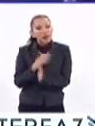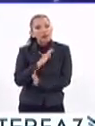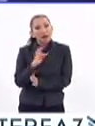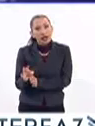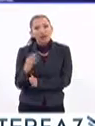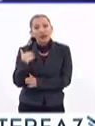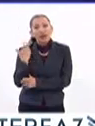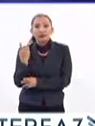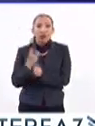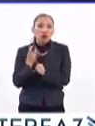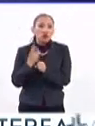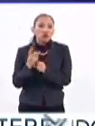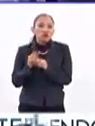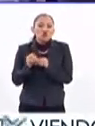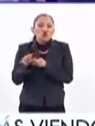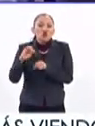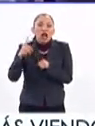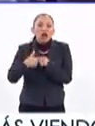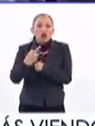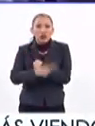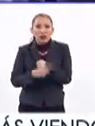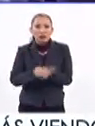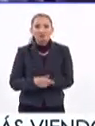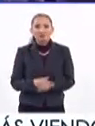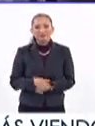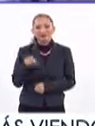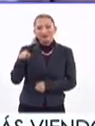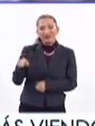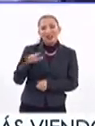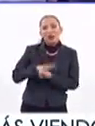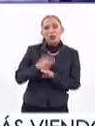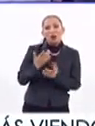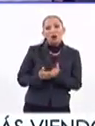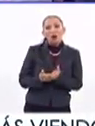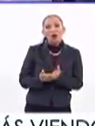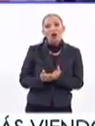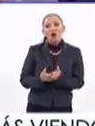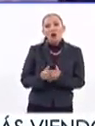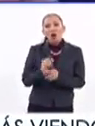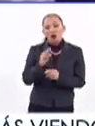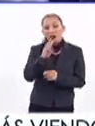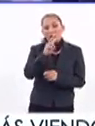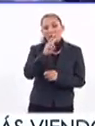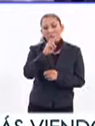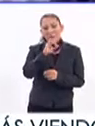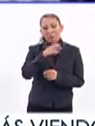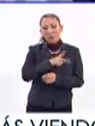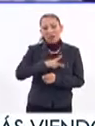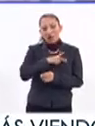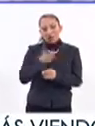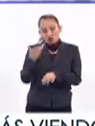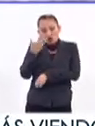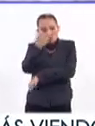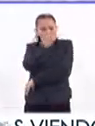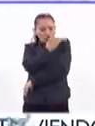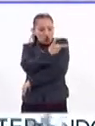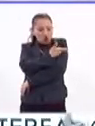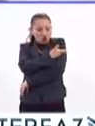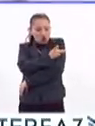pueden causar efectos secundarios. Lo que se utiliza son partículas virales, que se le ponen a las personas para que